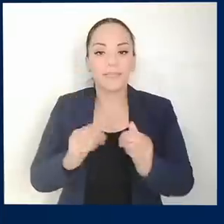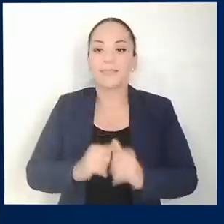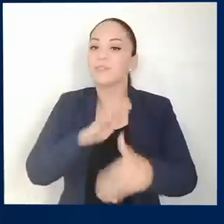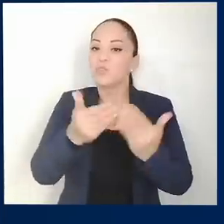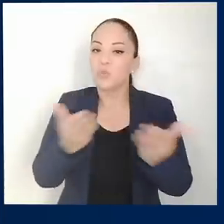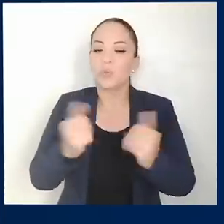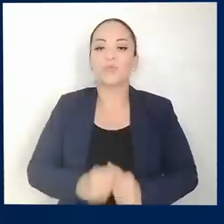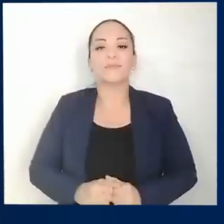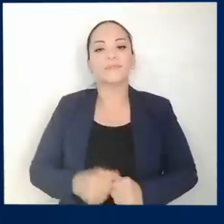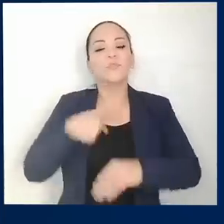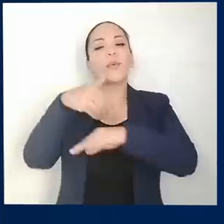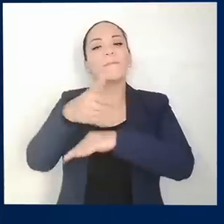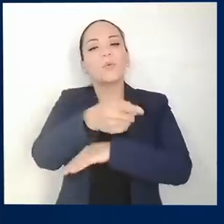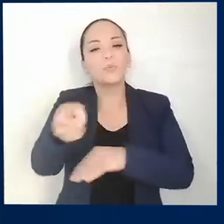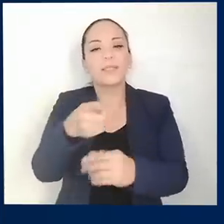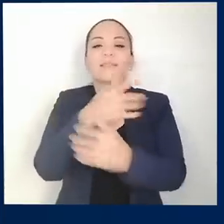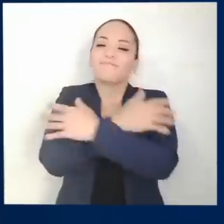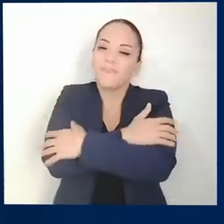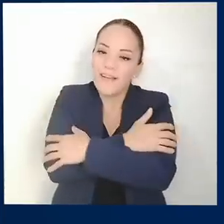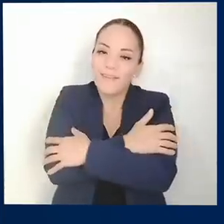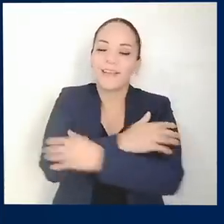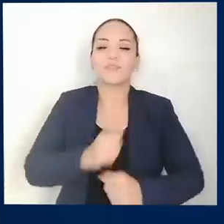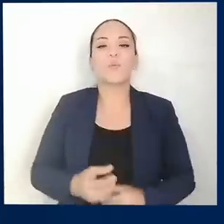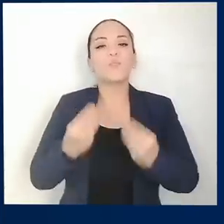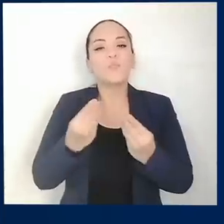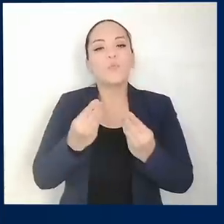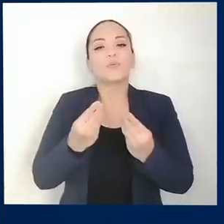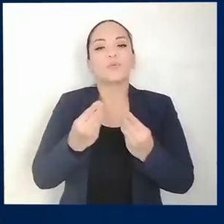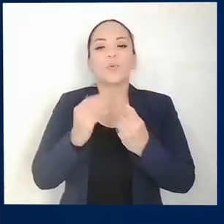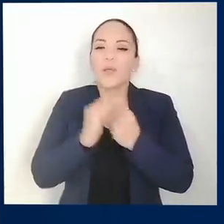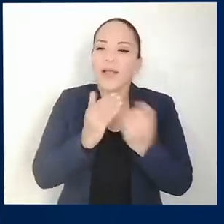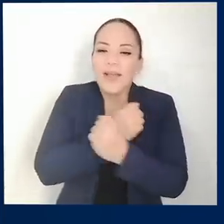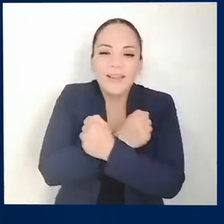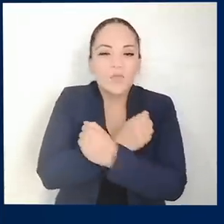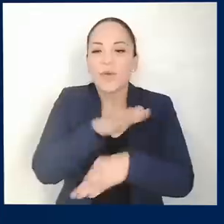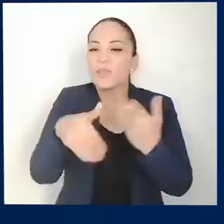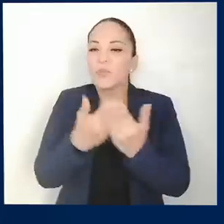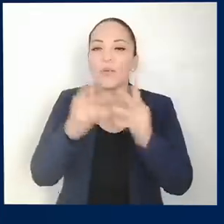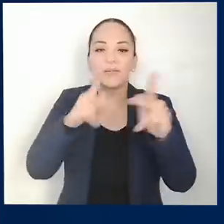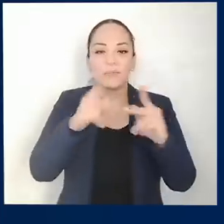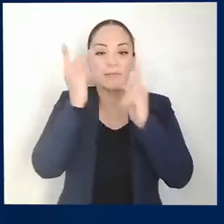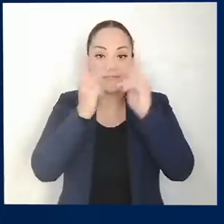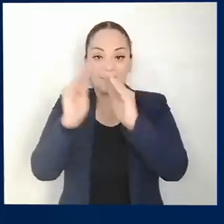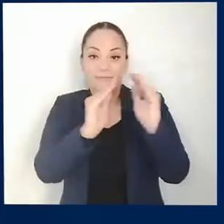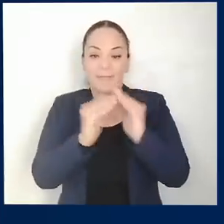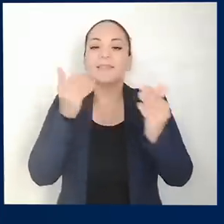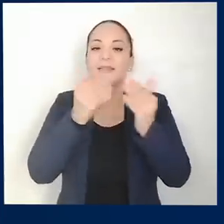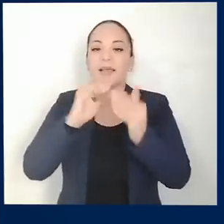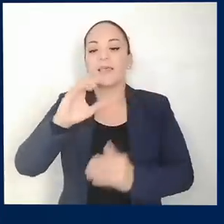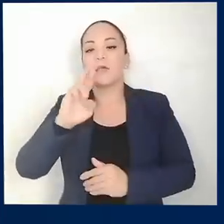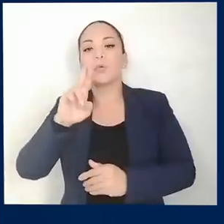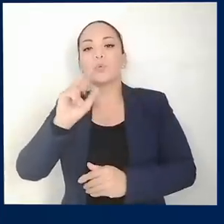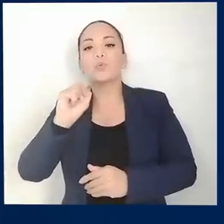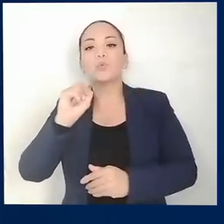todos. Les envío un fuerte abrazo con mucho cariño a todos los vecinos de la zona